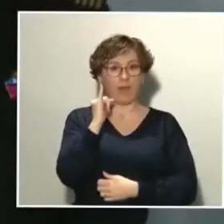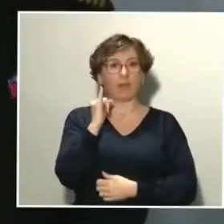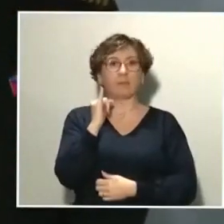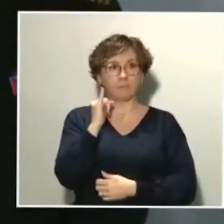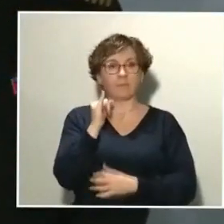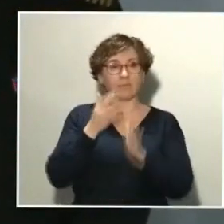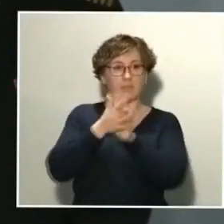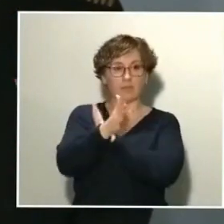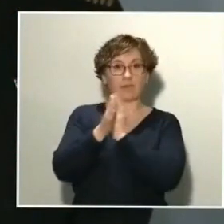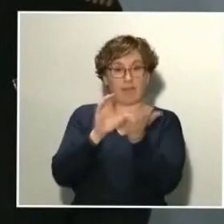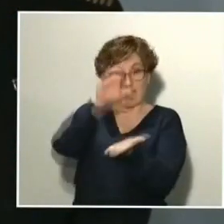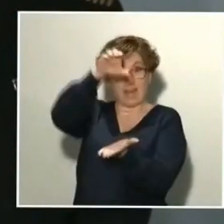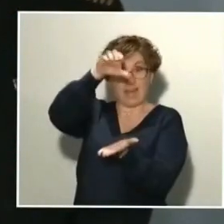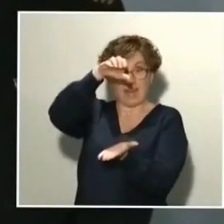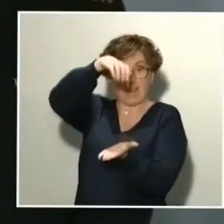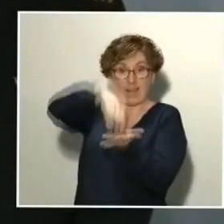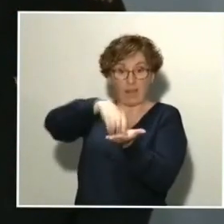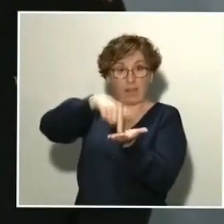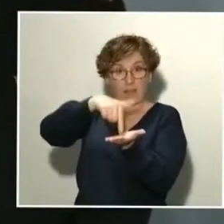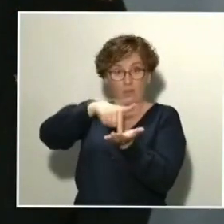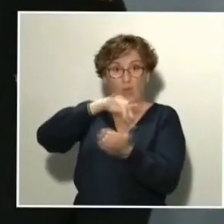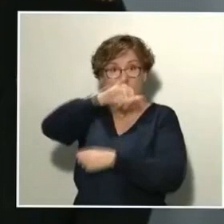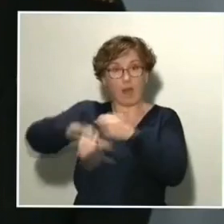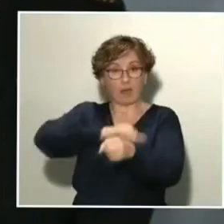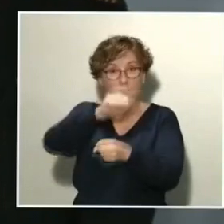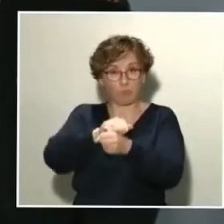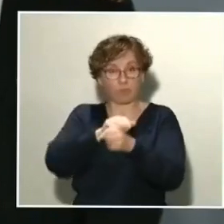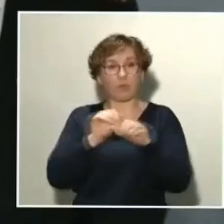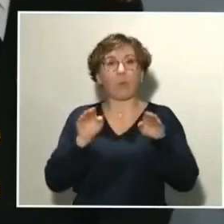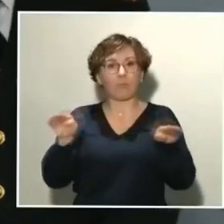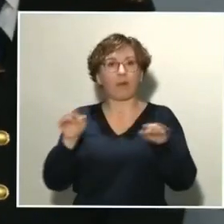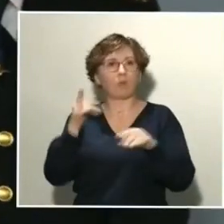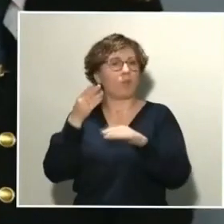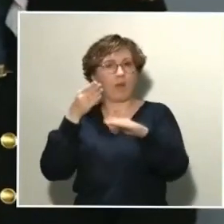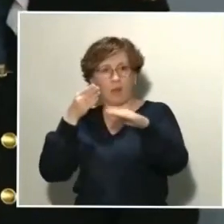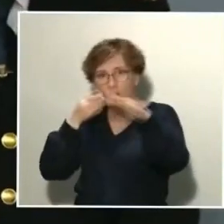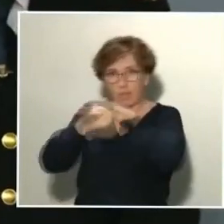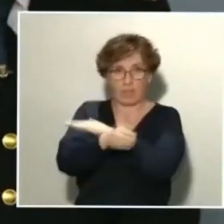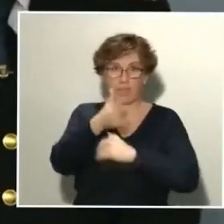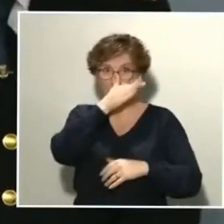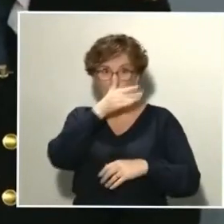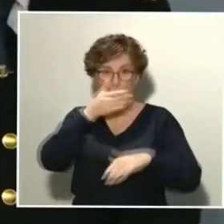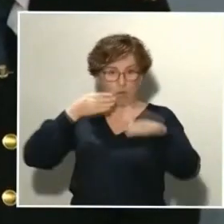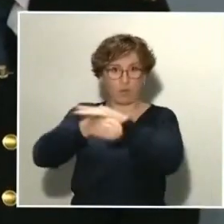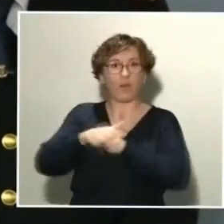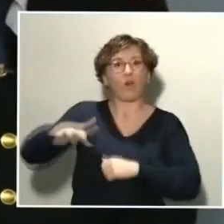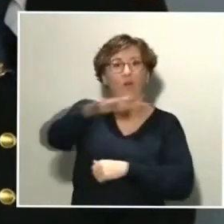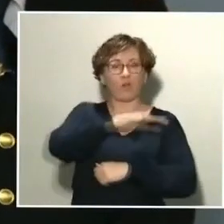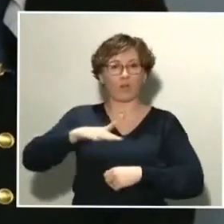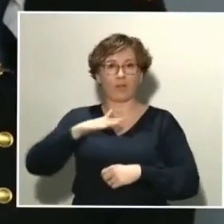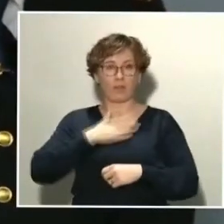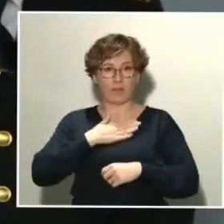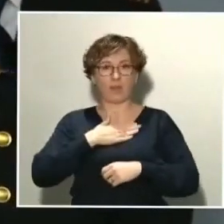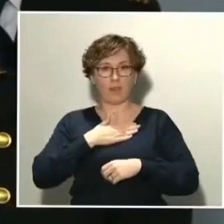público del aeropuerto del Prat, en la zona de la terminal de metro. Un vehículo